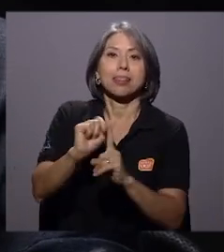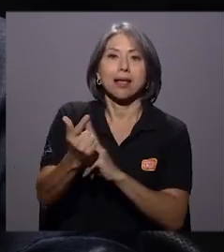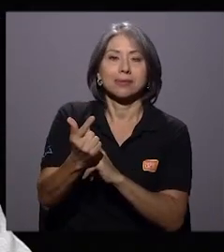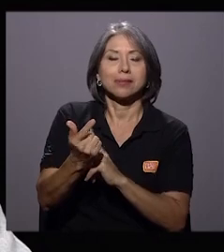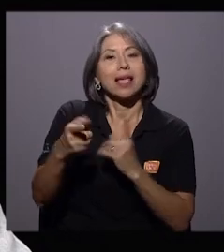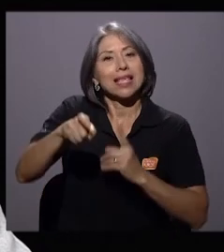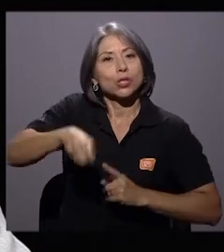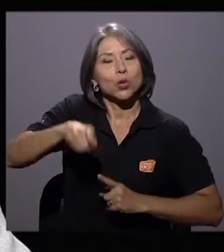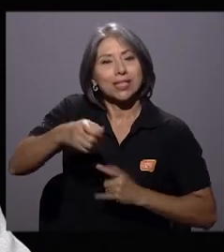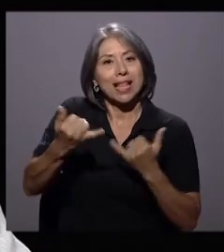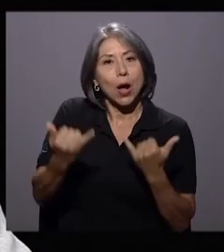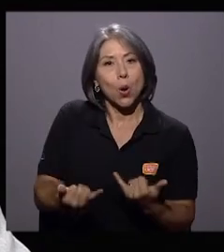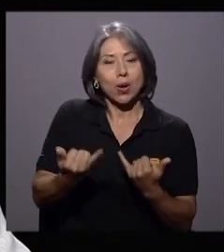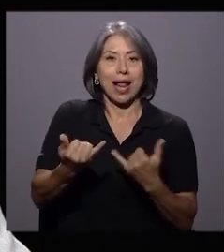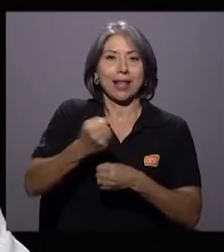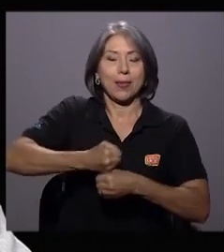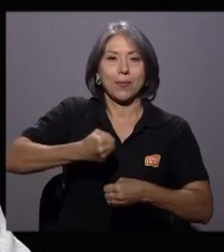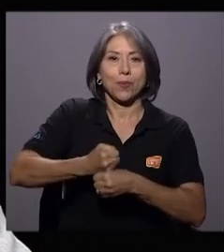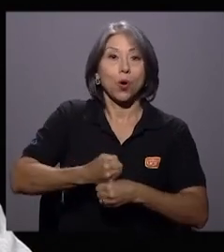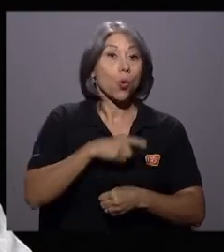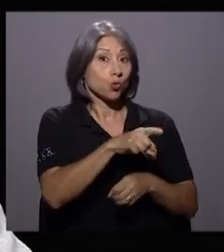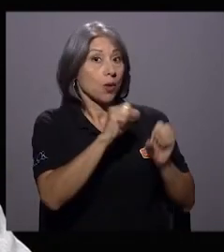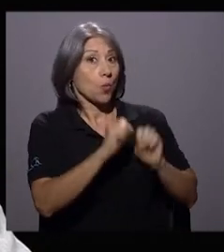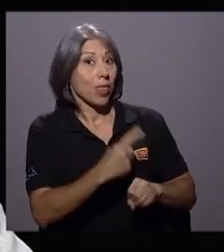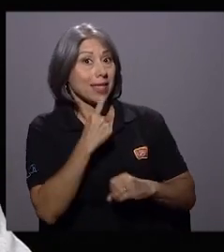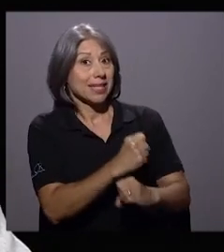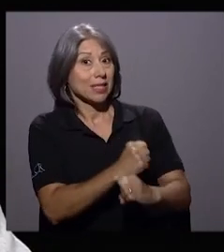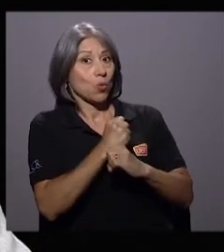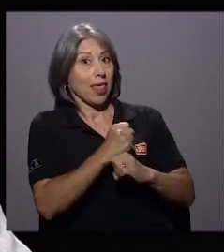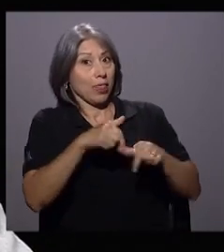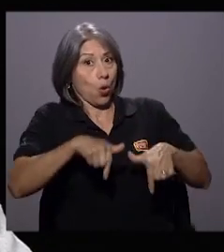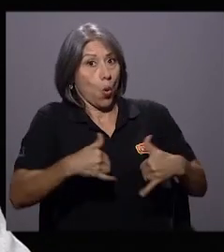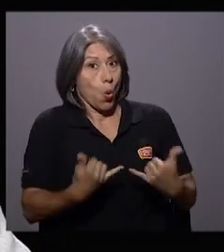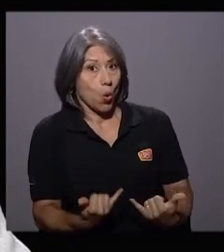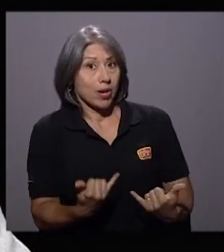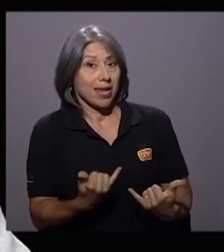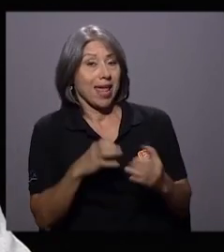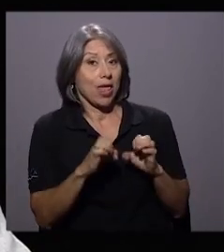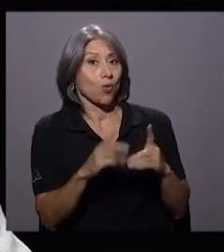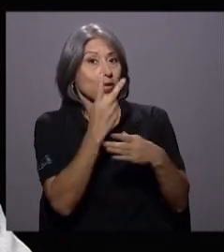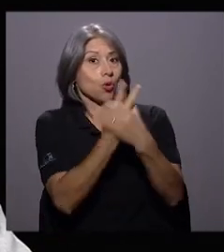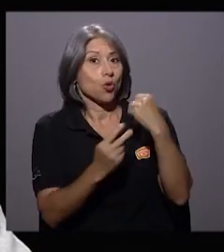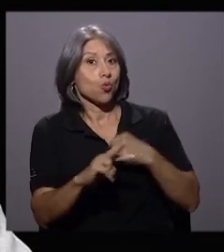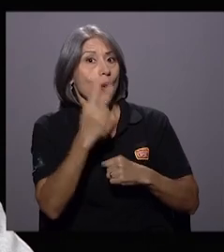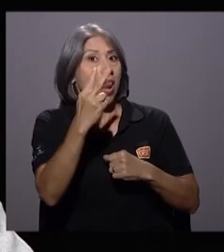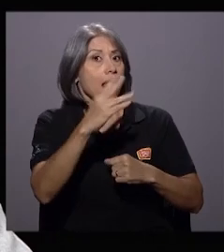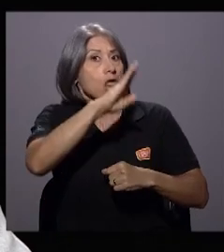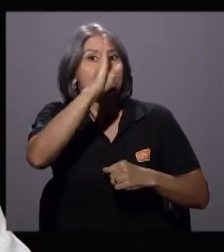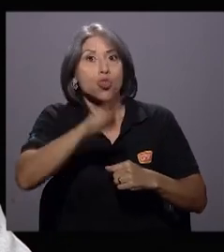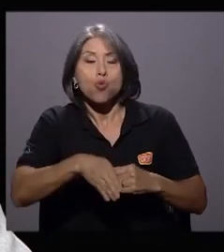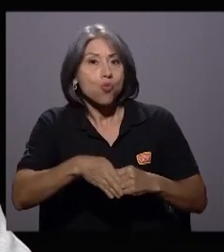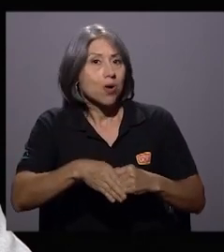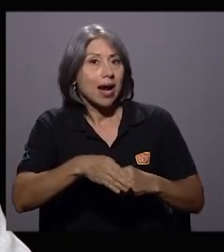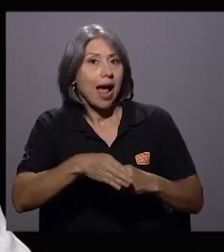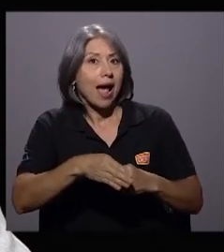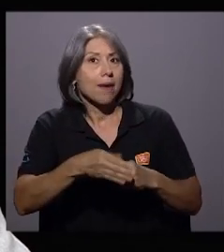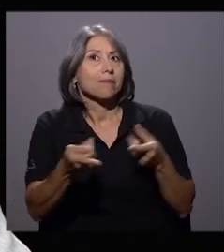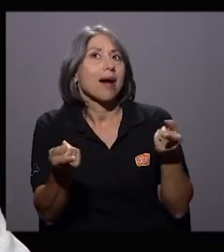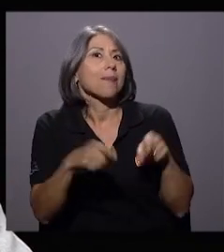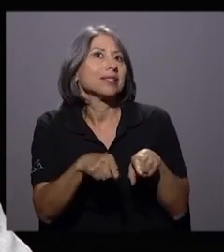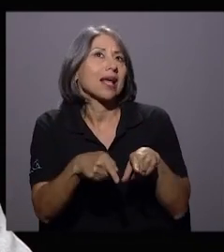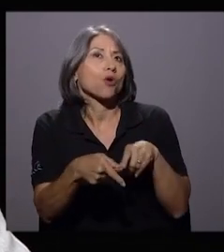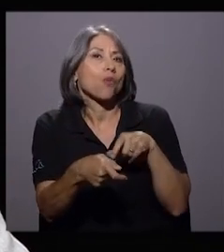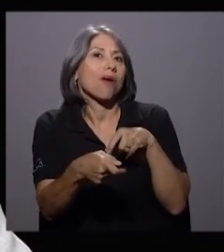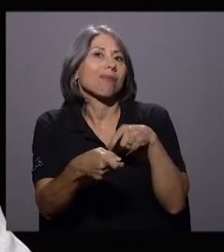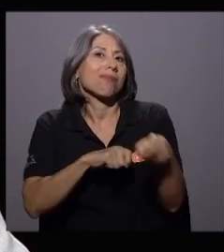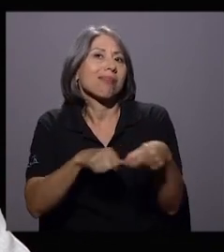laboral. ¿Usted podría decir con toda seguridad hoy que esa educación dual nunca va a caer en infracciones a la cotidianidad